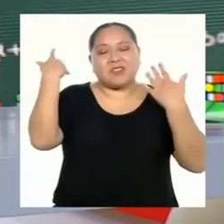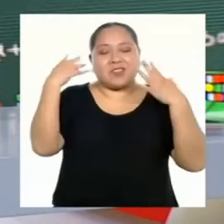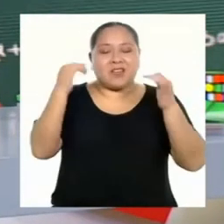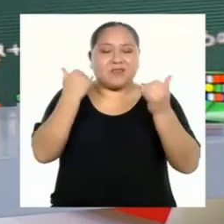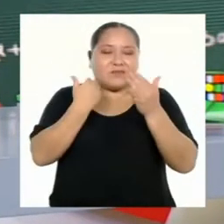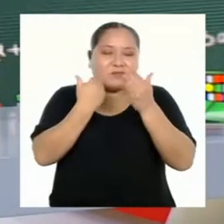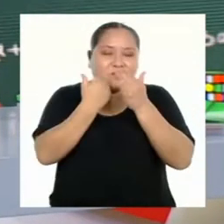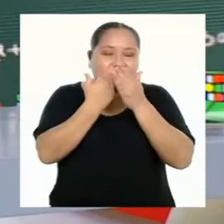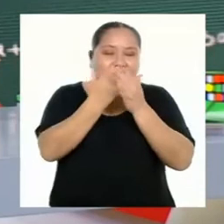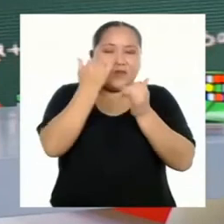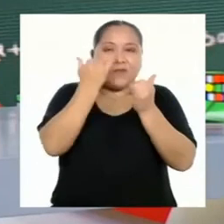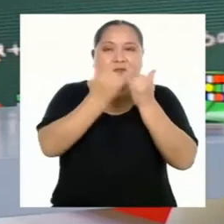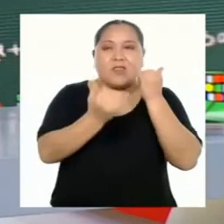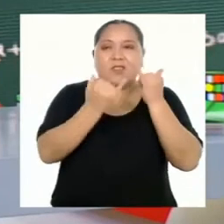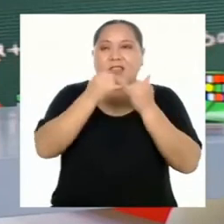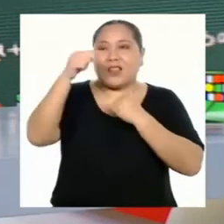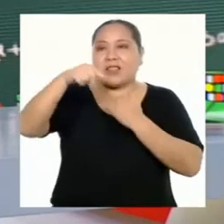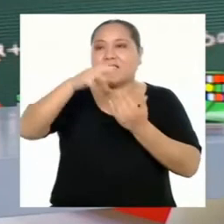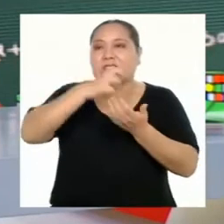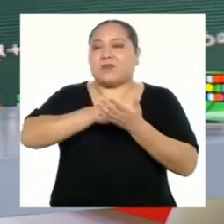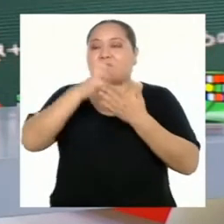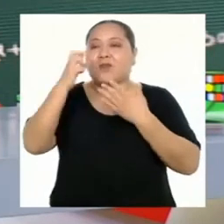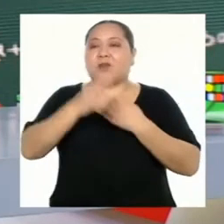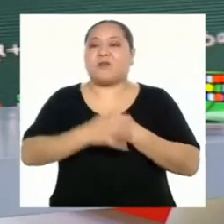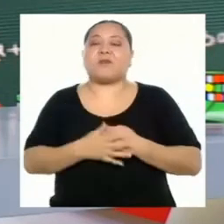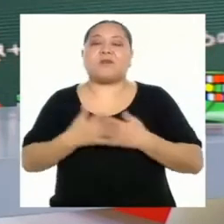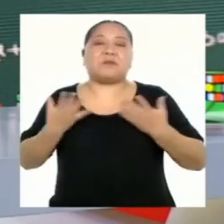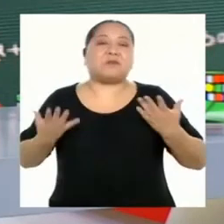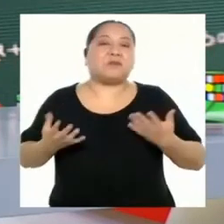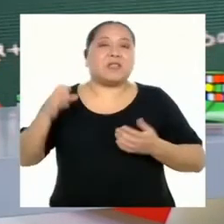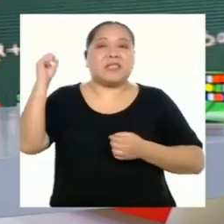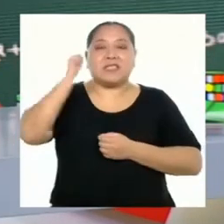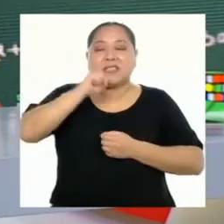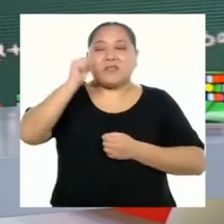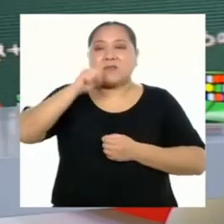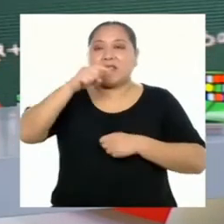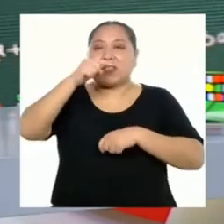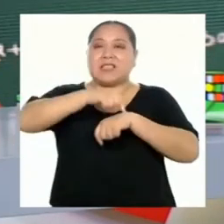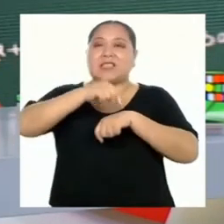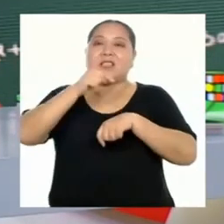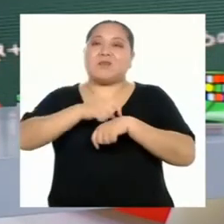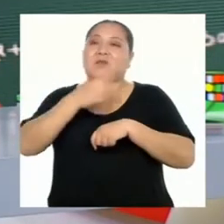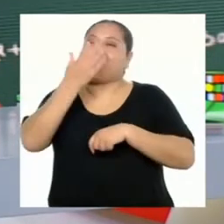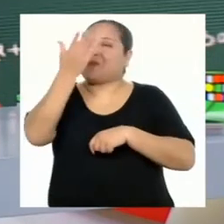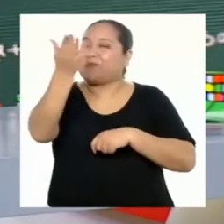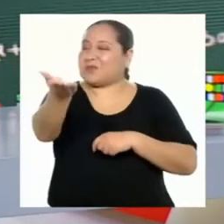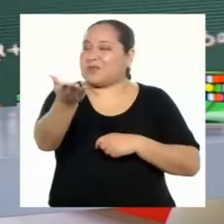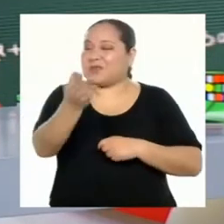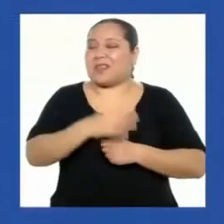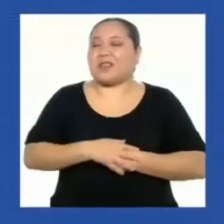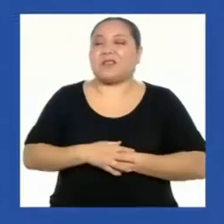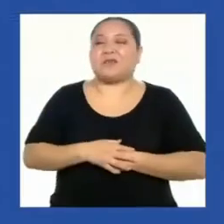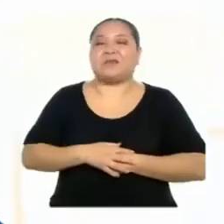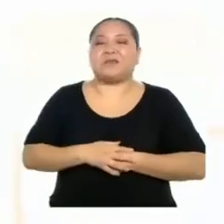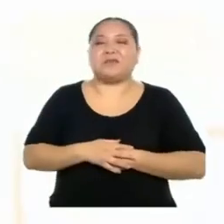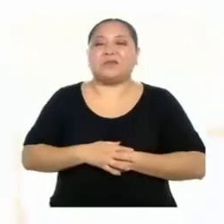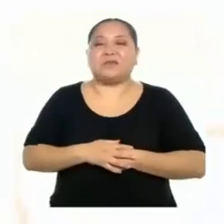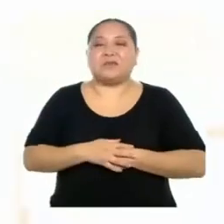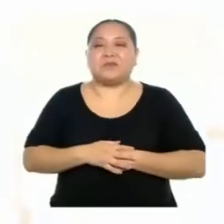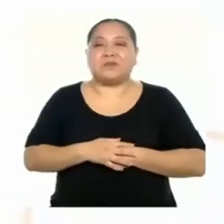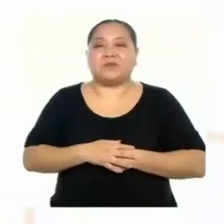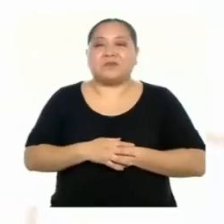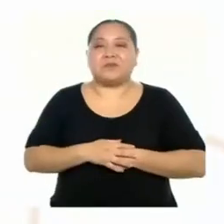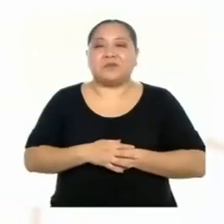ya estamos llegando a la parte final del programa. Y como siempre, el turno ahora es de ustedes.